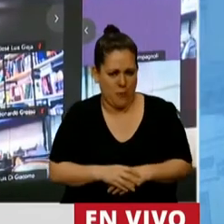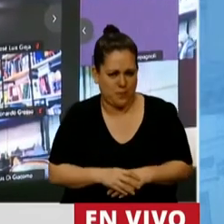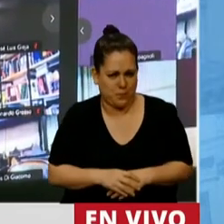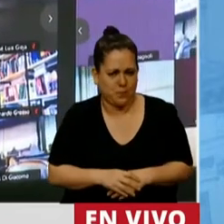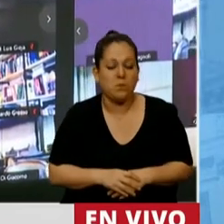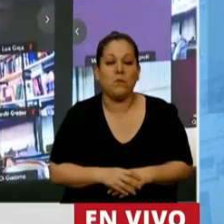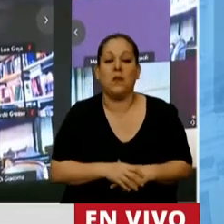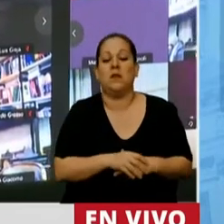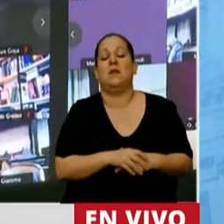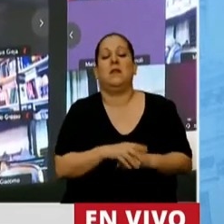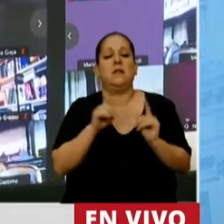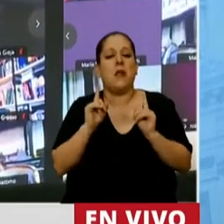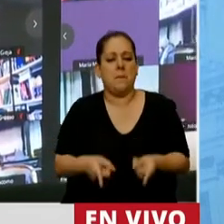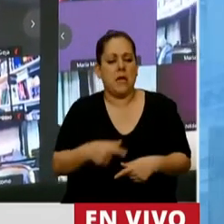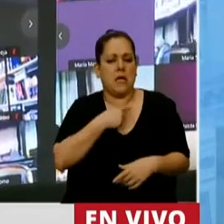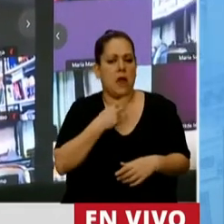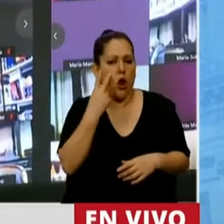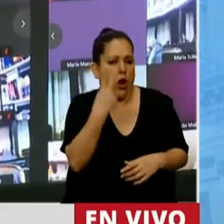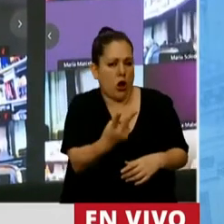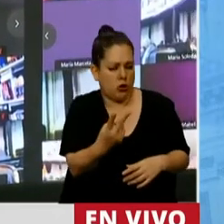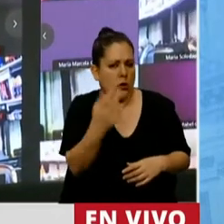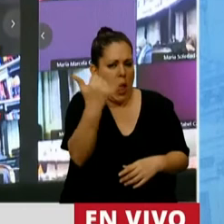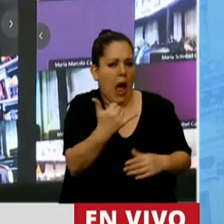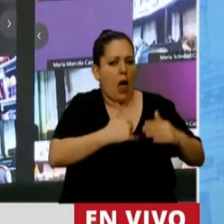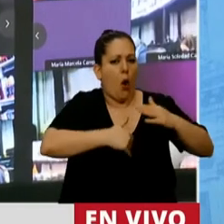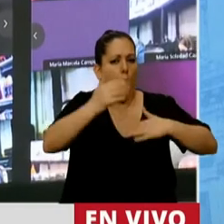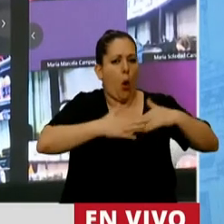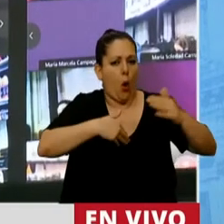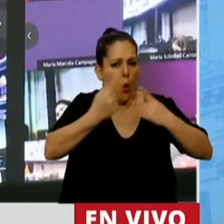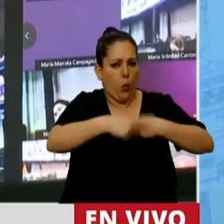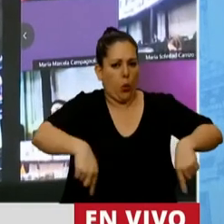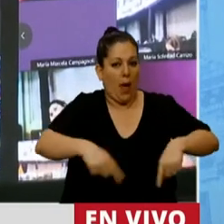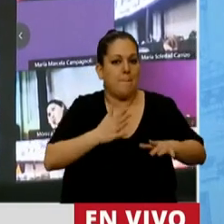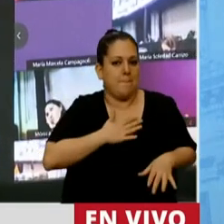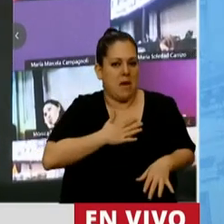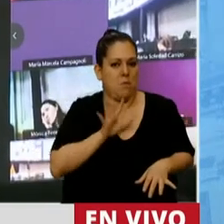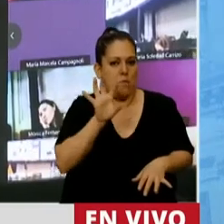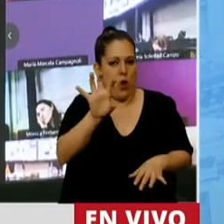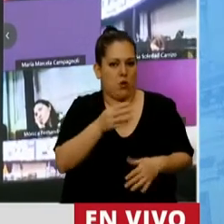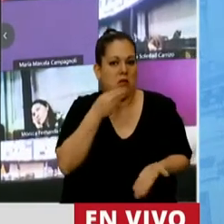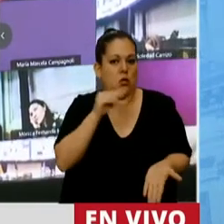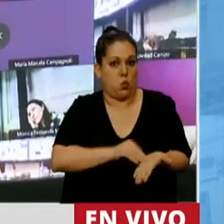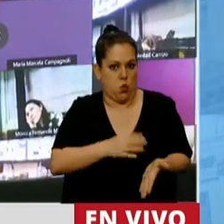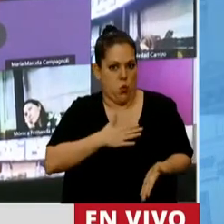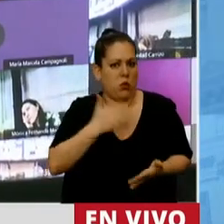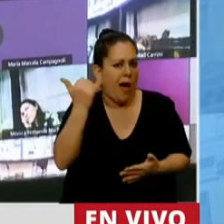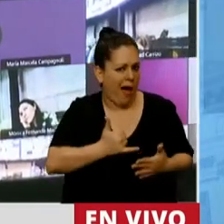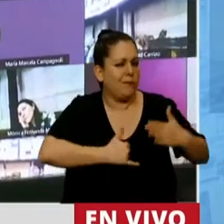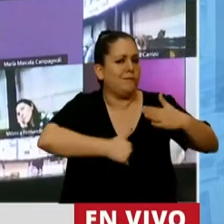las obras que se han hecho para mi provincia, para la provincia de Chubut,